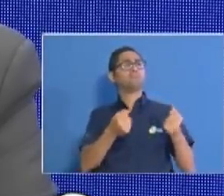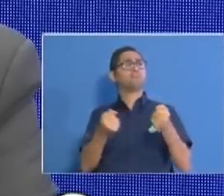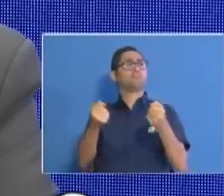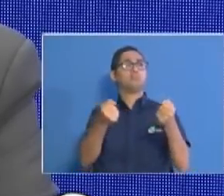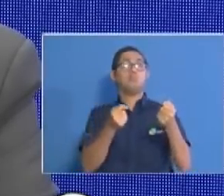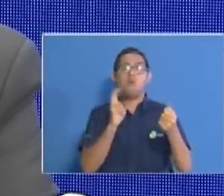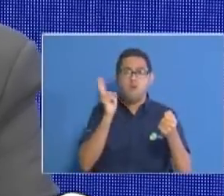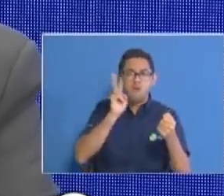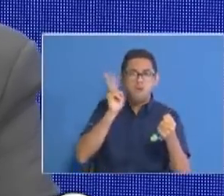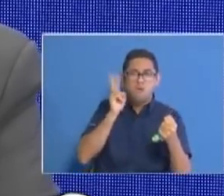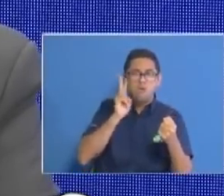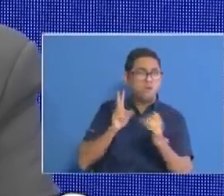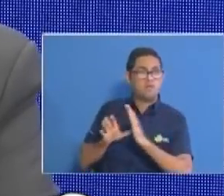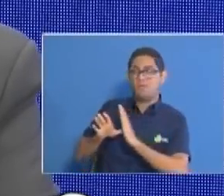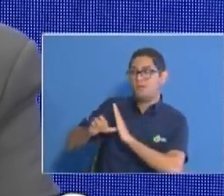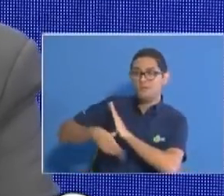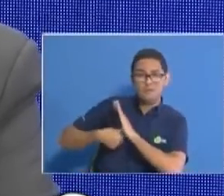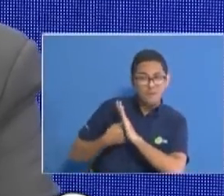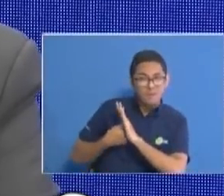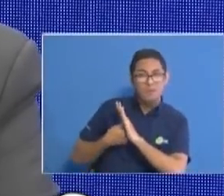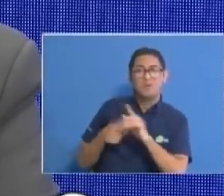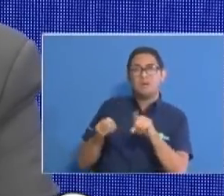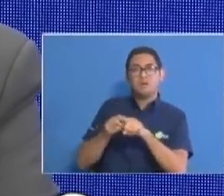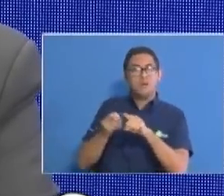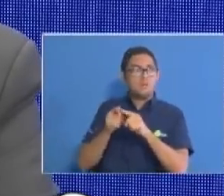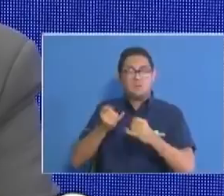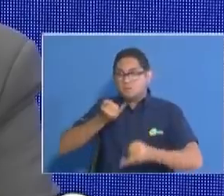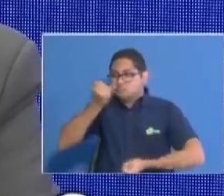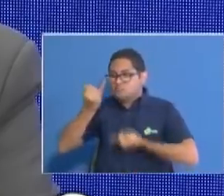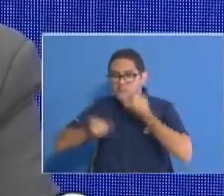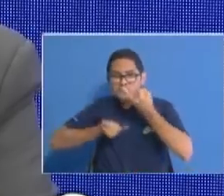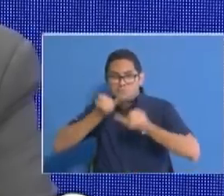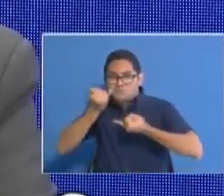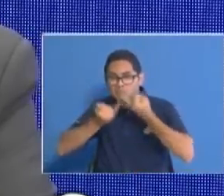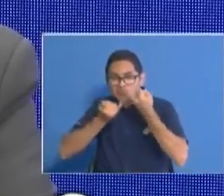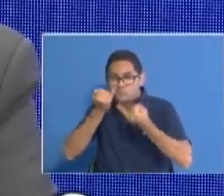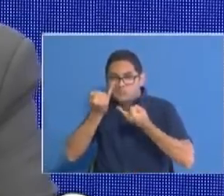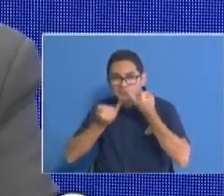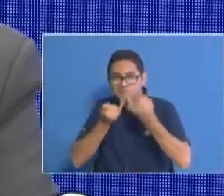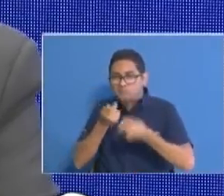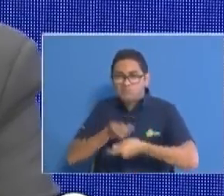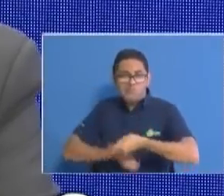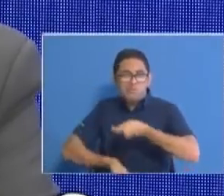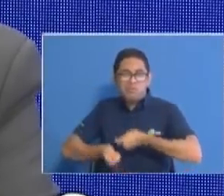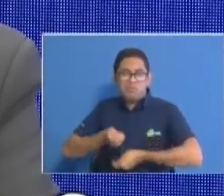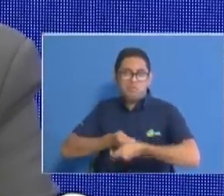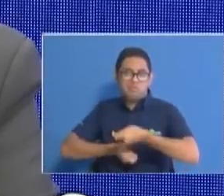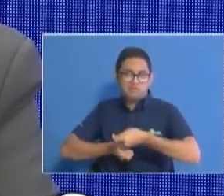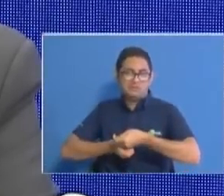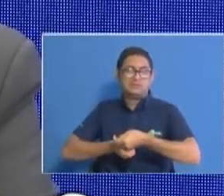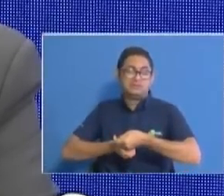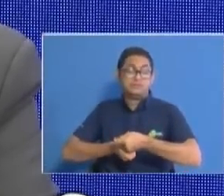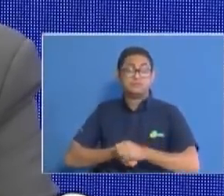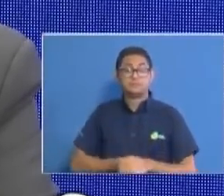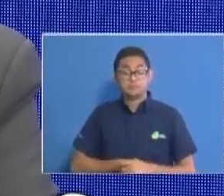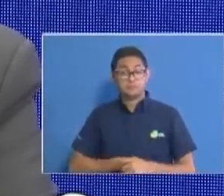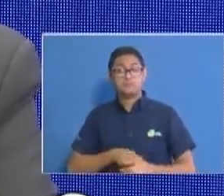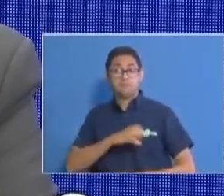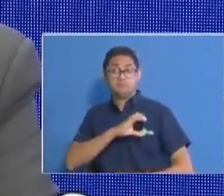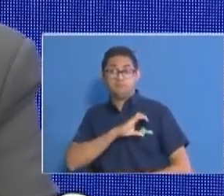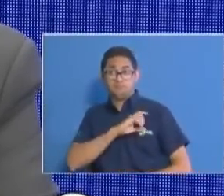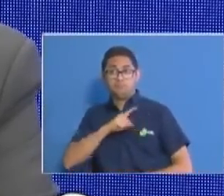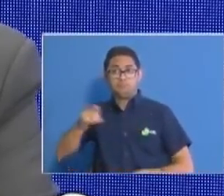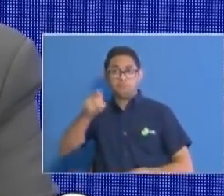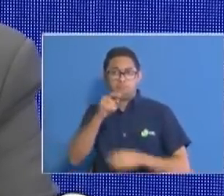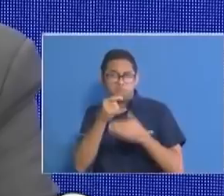relacionados al robo y tráfico de droga en especial informes policiales indican